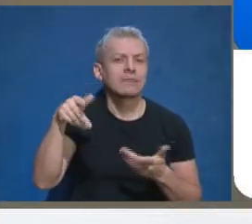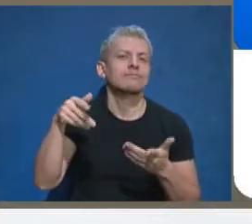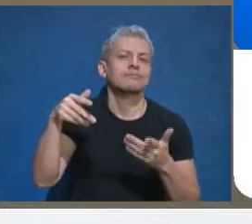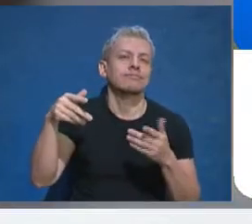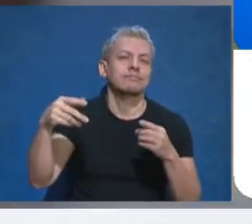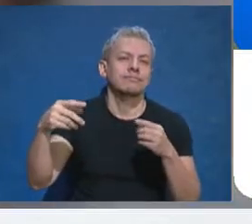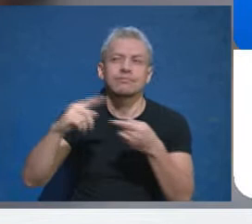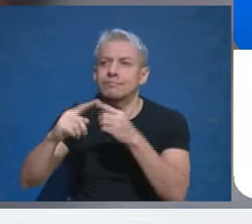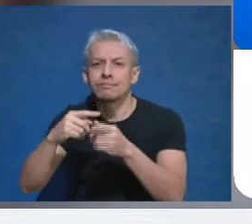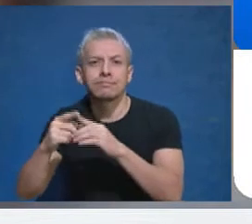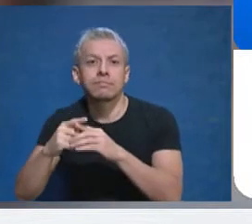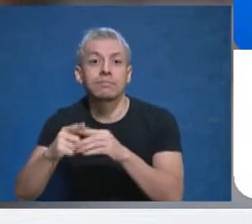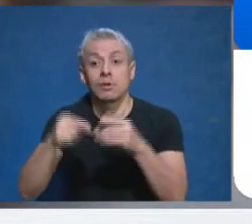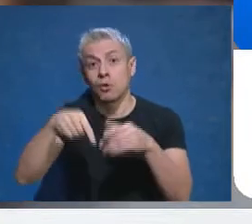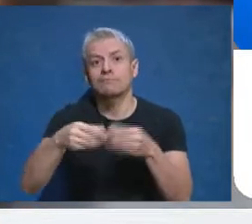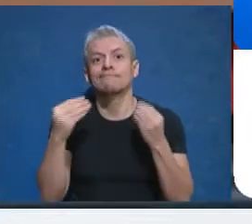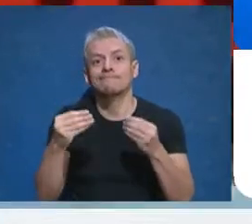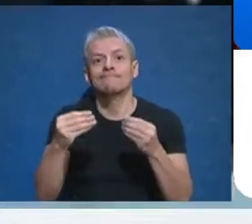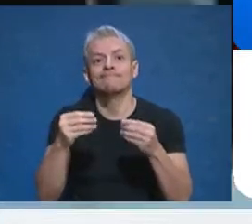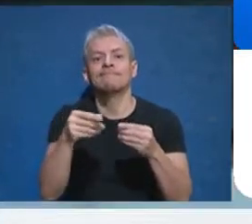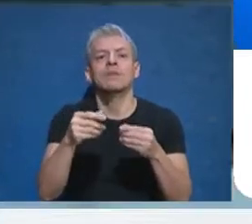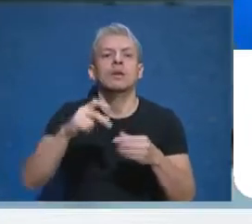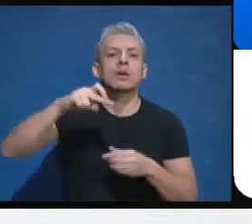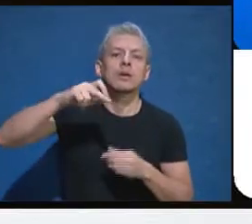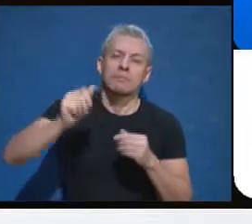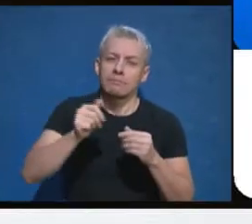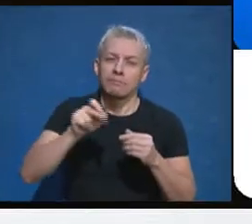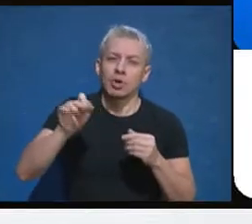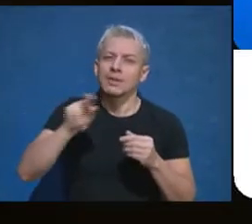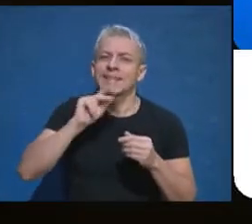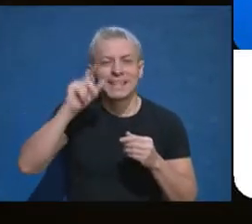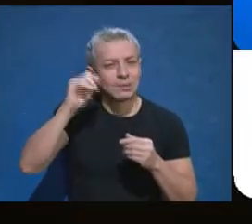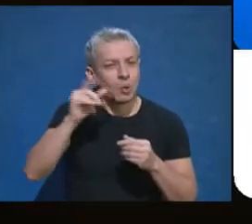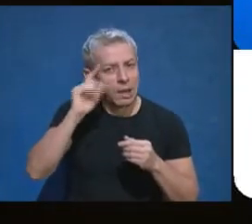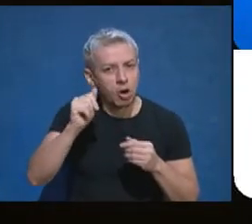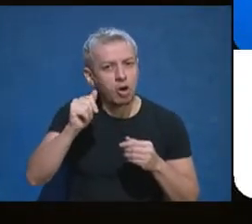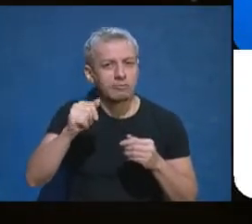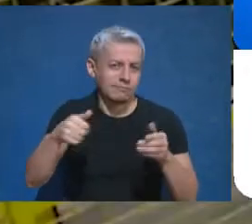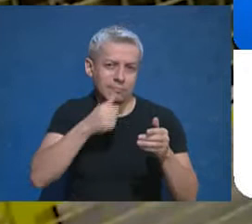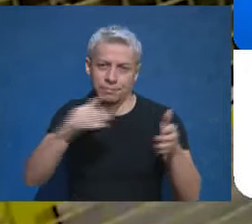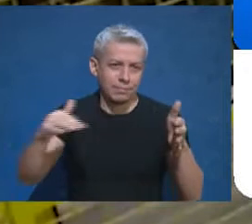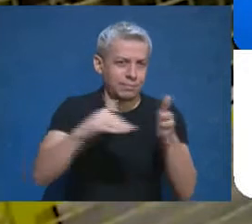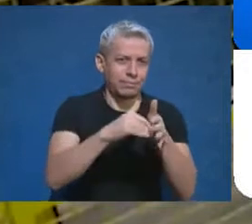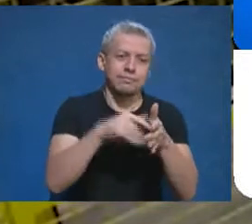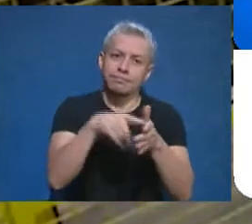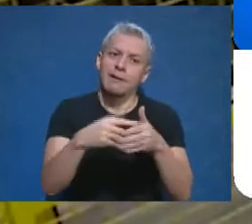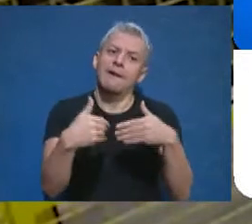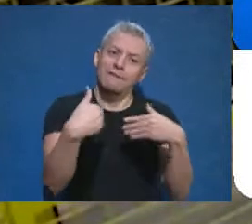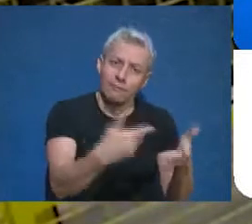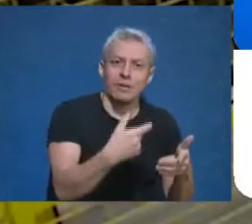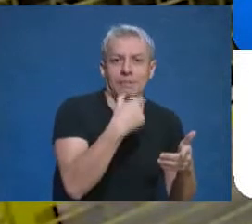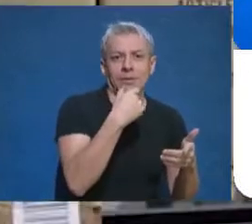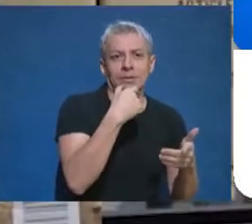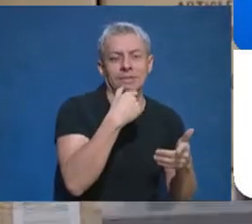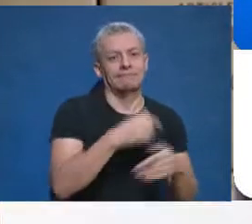portesuelo del viento. Y de esta manera entonces se logró avanzar por lo menos en un beneficio para Mendoza respecto de